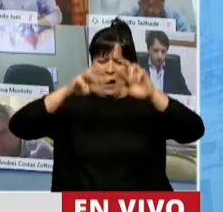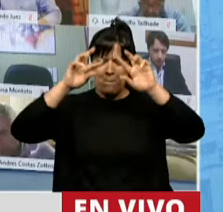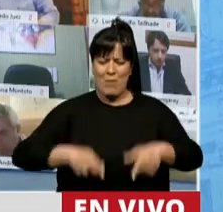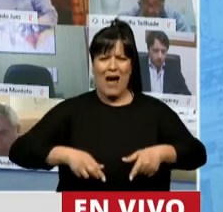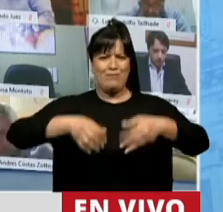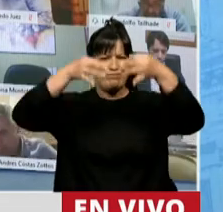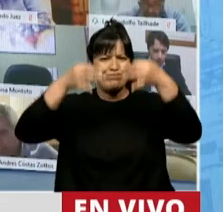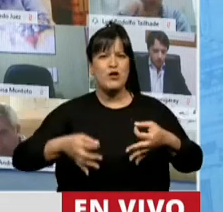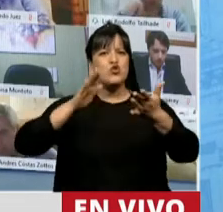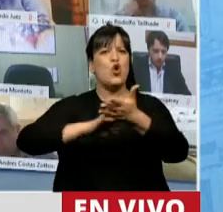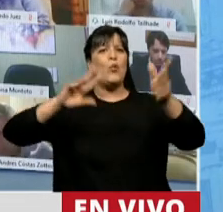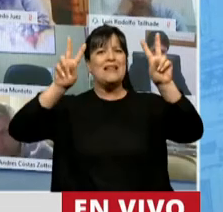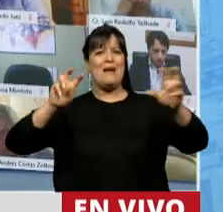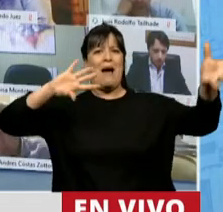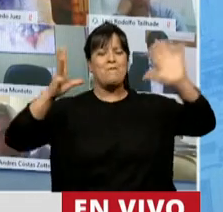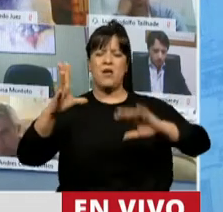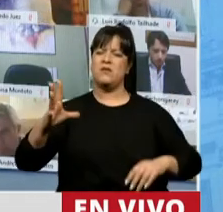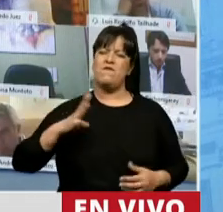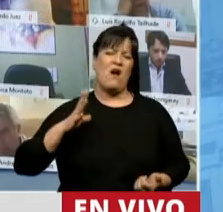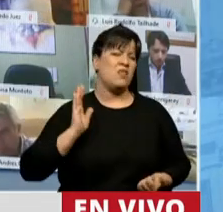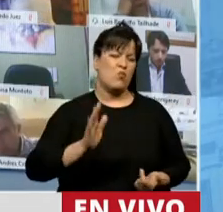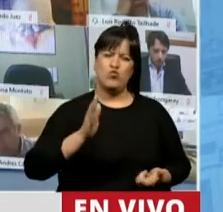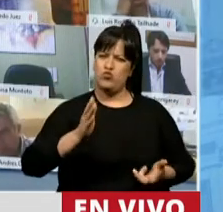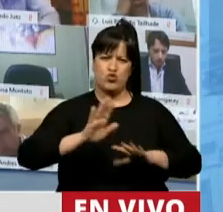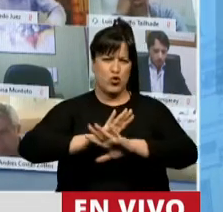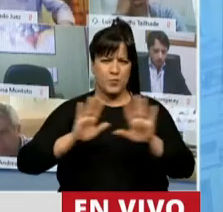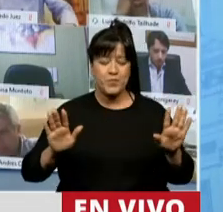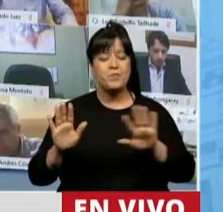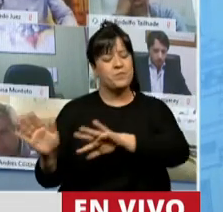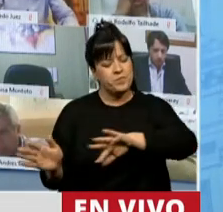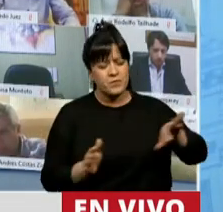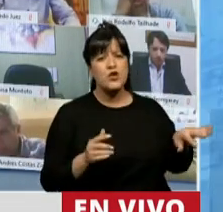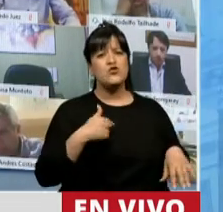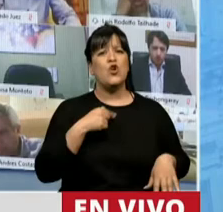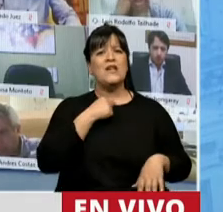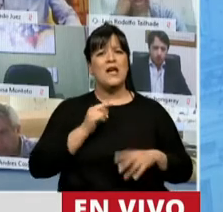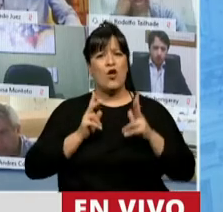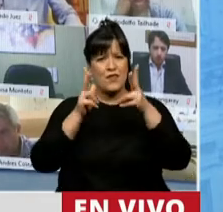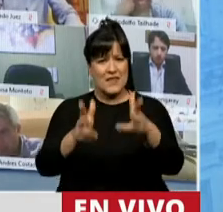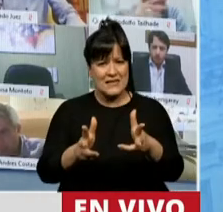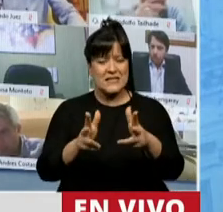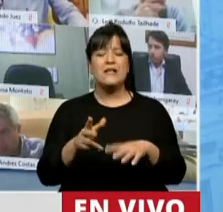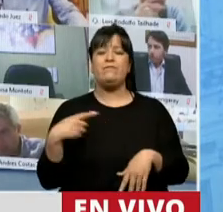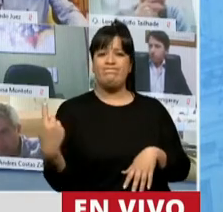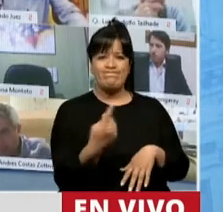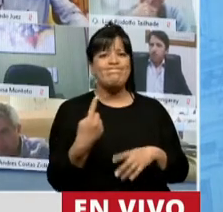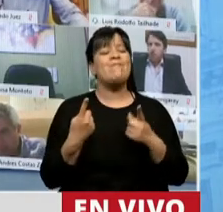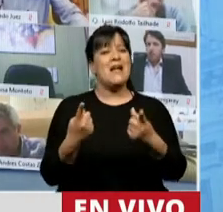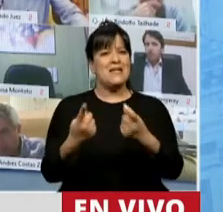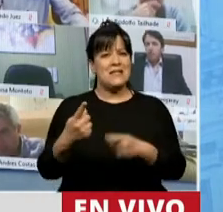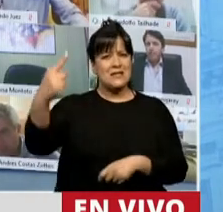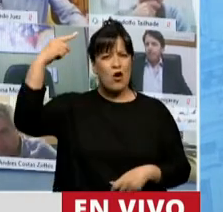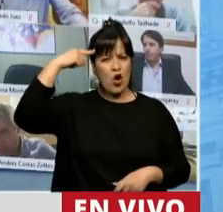materia de ambiente. Yo voy a mencionar, presidente, porque es necesario tomar